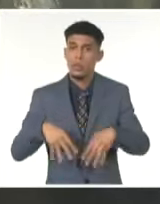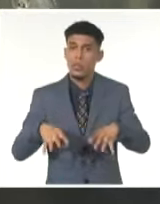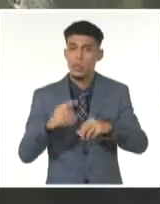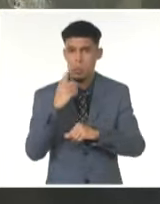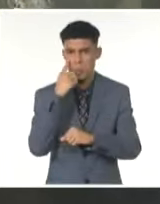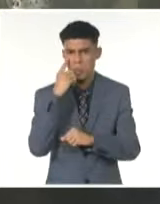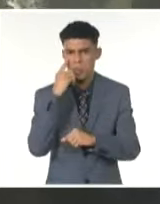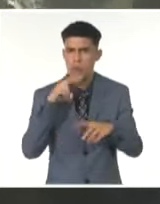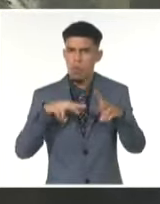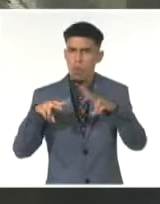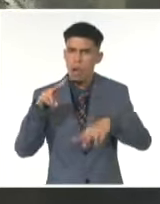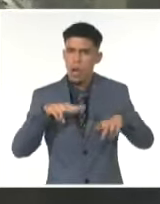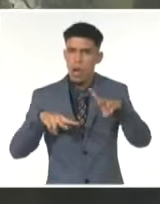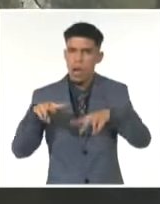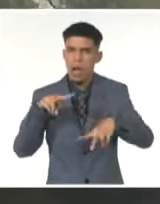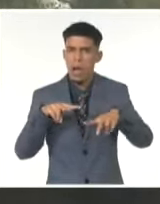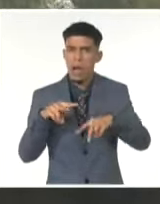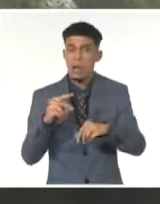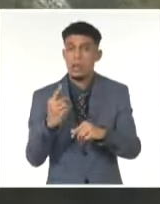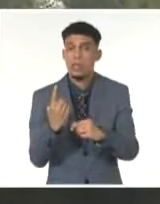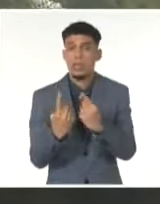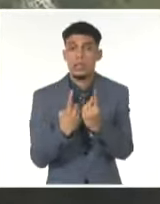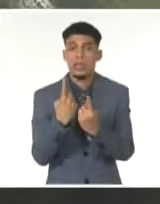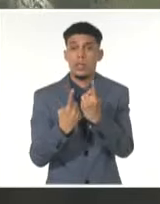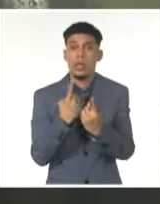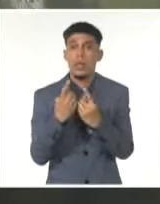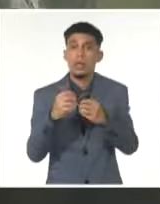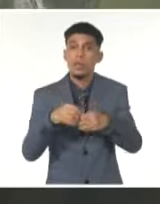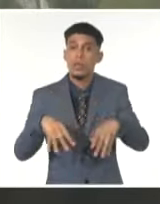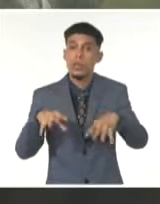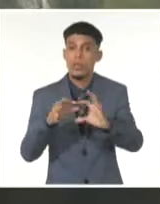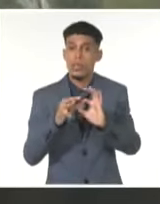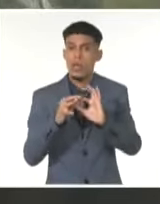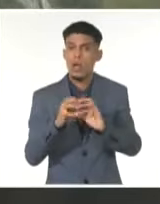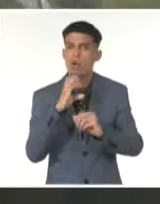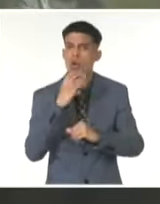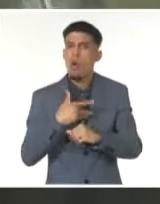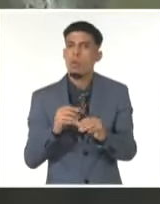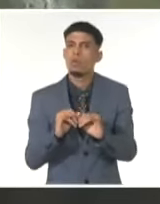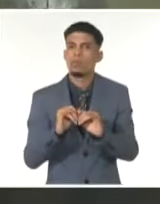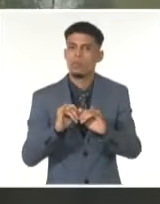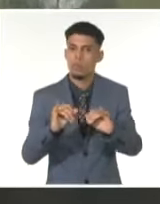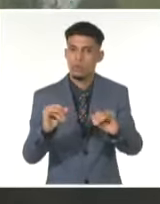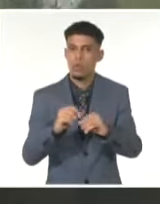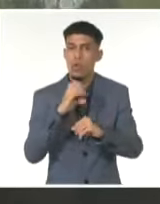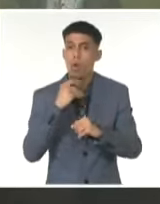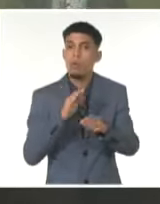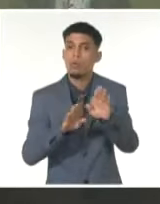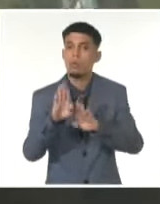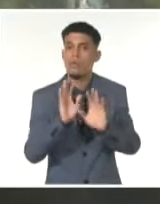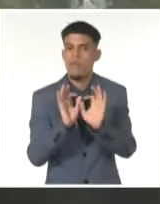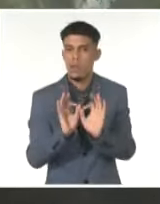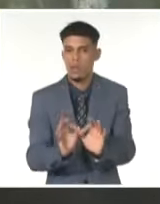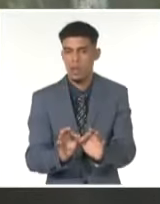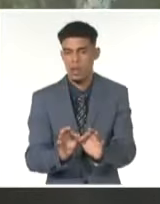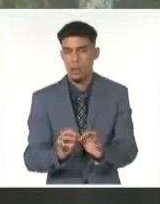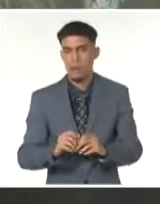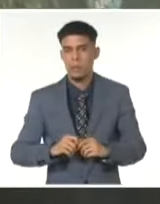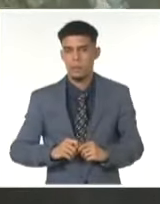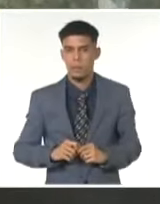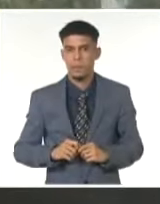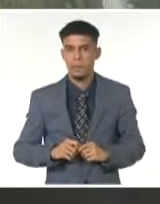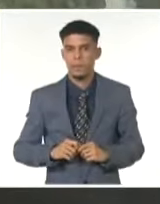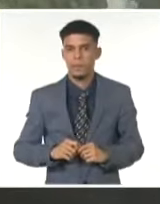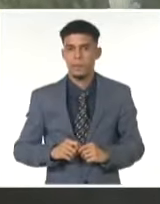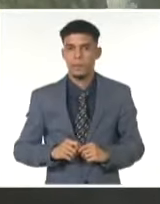cada uno de esos momentos, en cada uno de ellos, la forma en que se dijo, la forma en que se defendió la verdad, por cruda que fuera esa verdad.